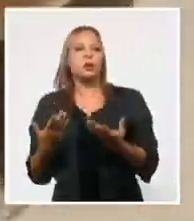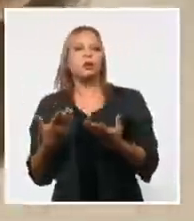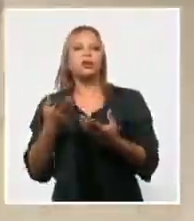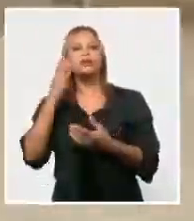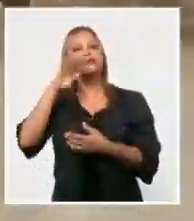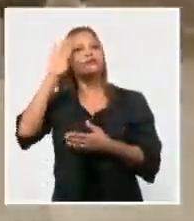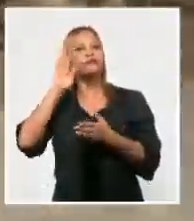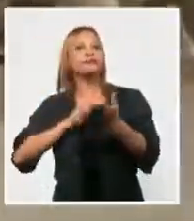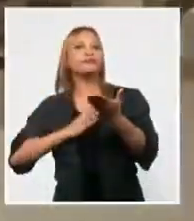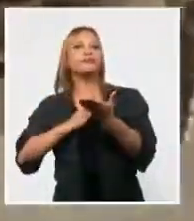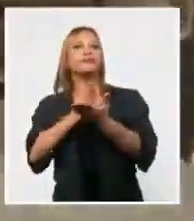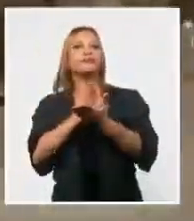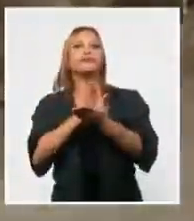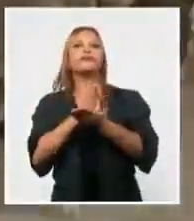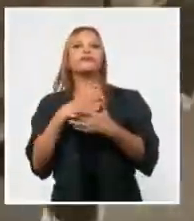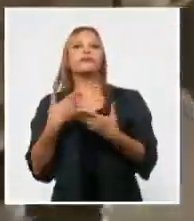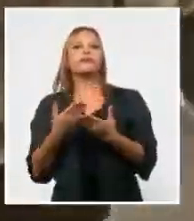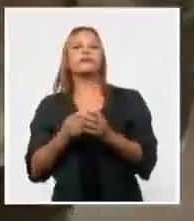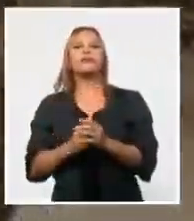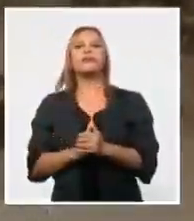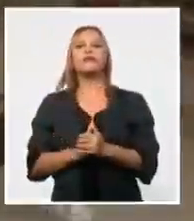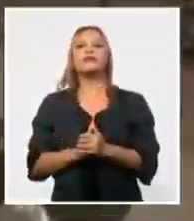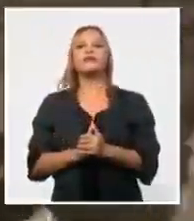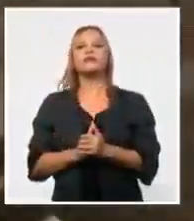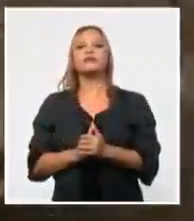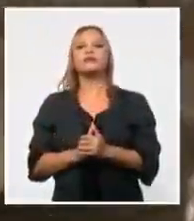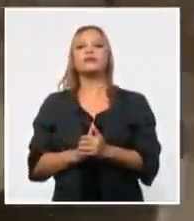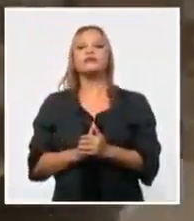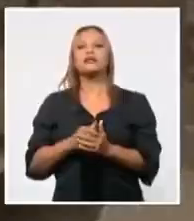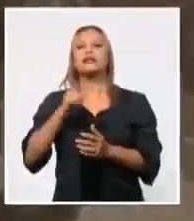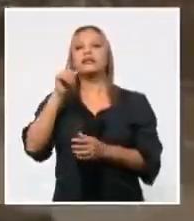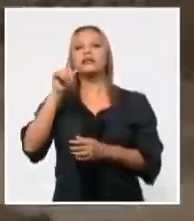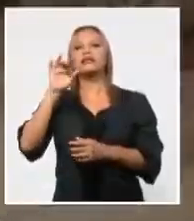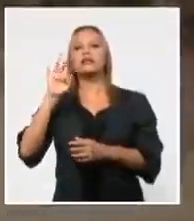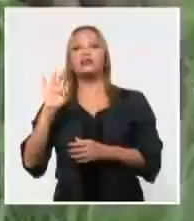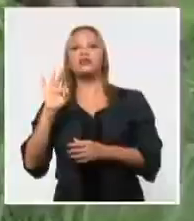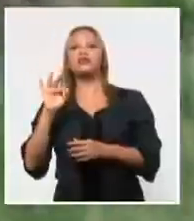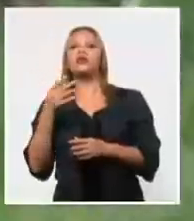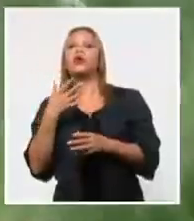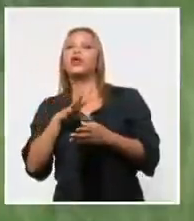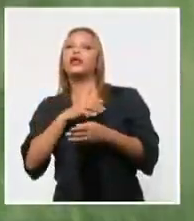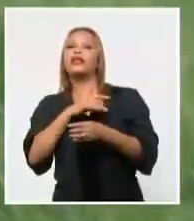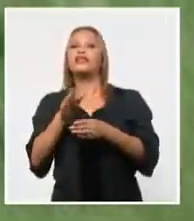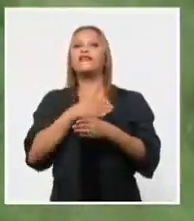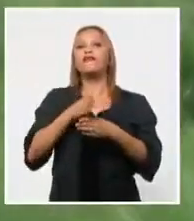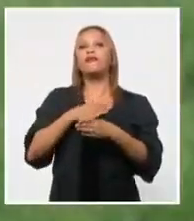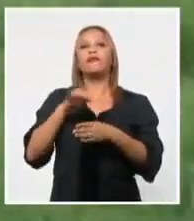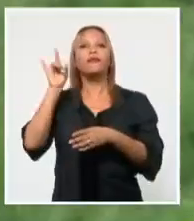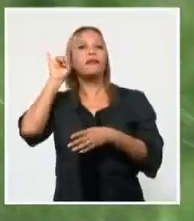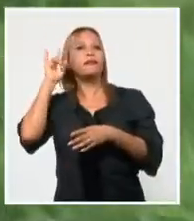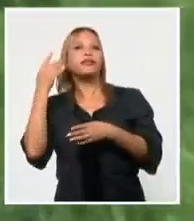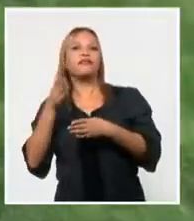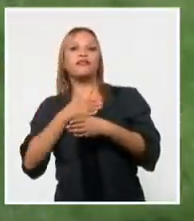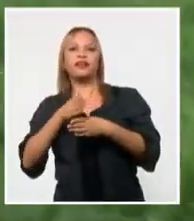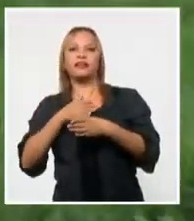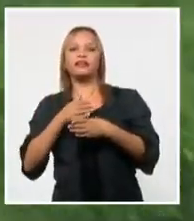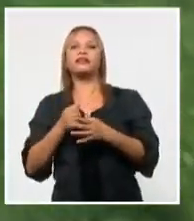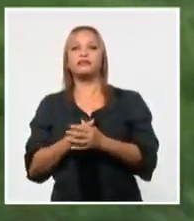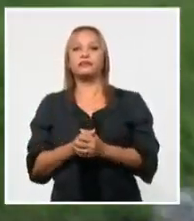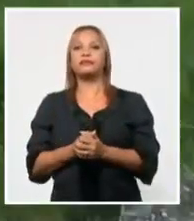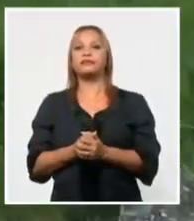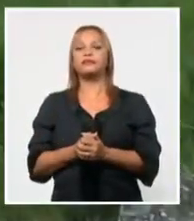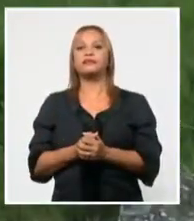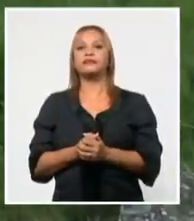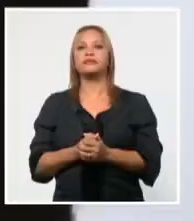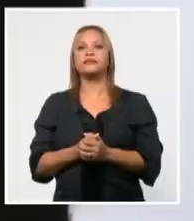desarrolla como recursos zoogenéticos 18 razas de ganado vacuno, entre puras y en formación,